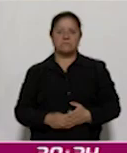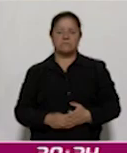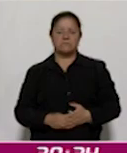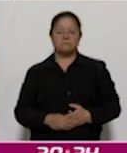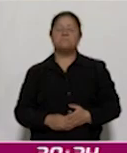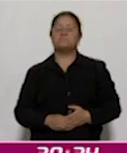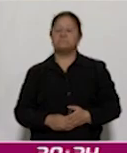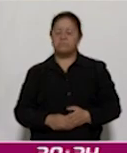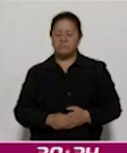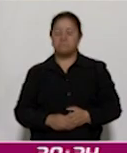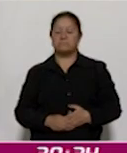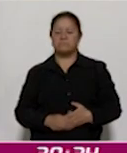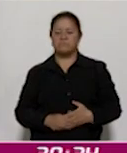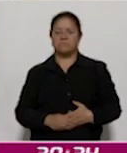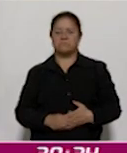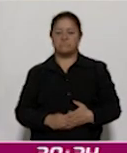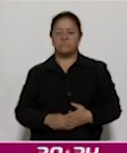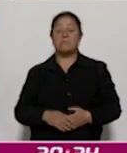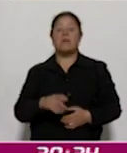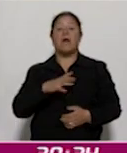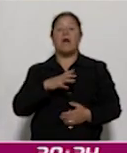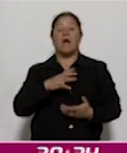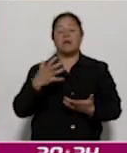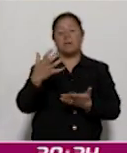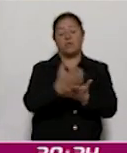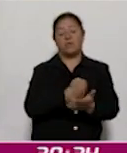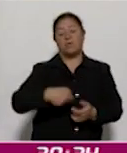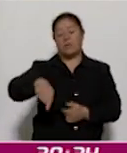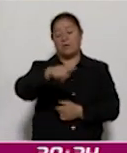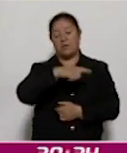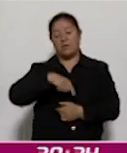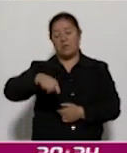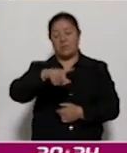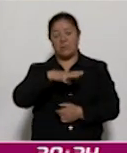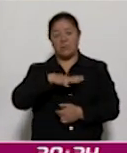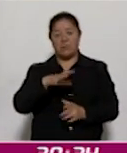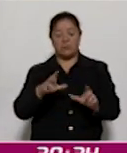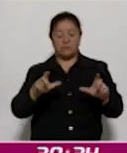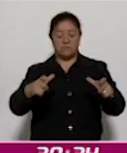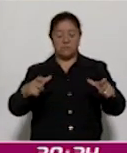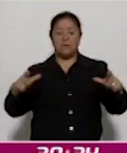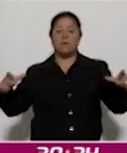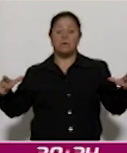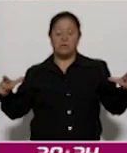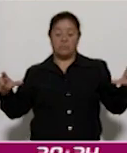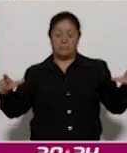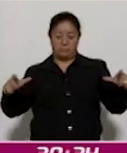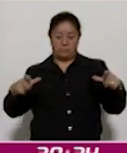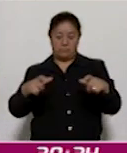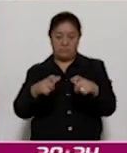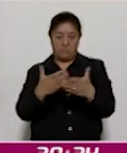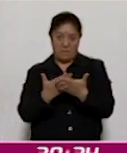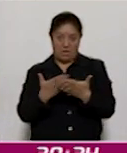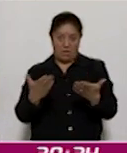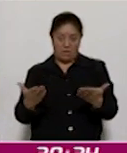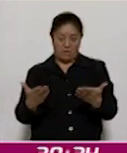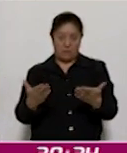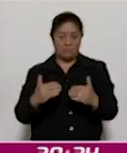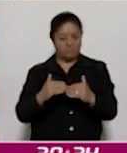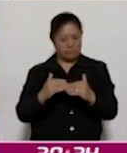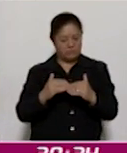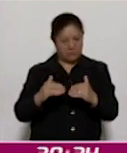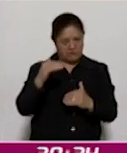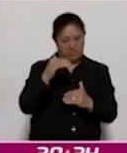recuperar esos aspectos que habíamos dejado en una especie de adeudo histórico, pero ahora a dar un paso más y ahora a hacer referencia. Por eso